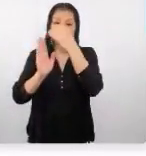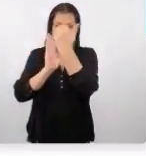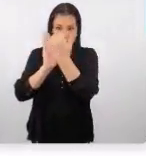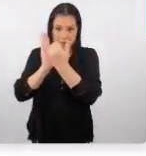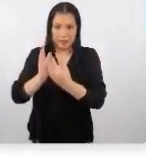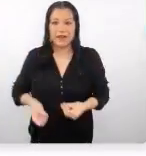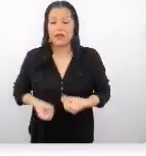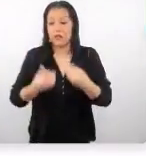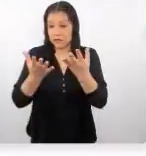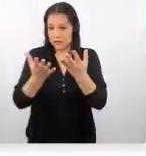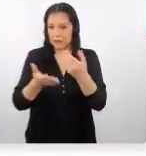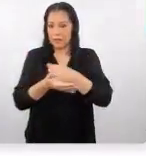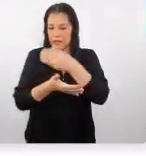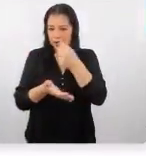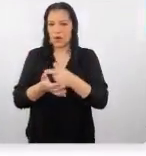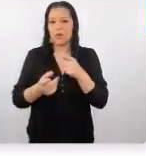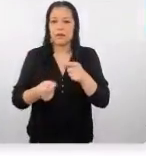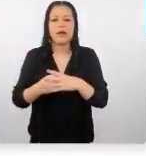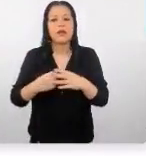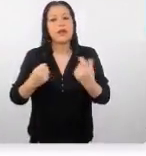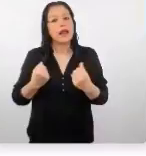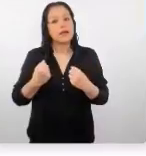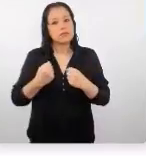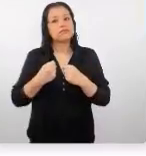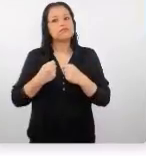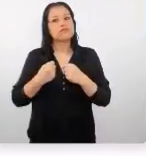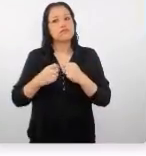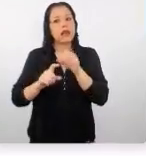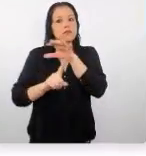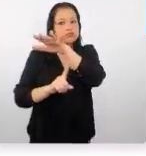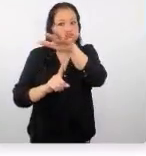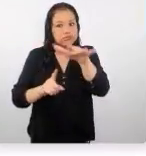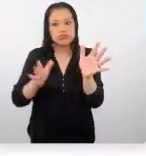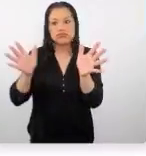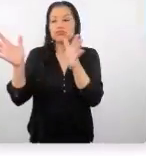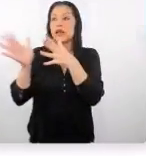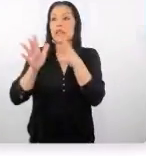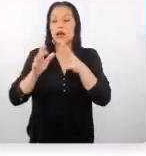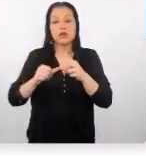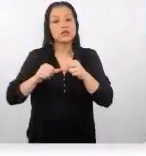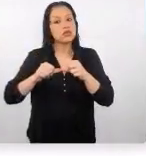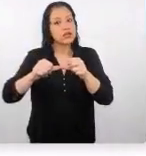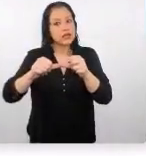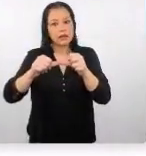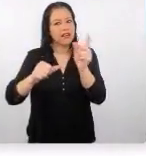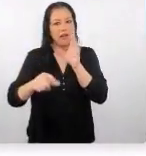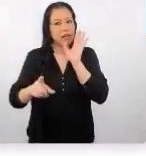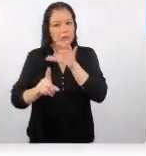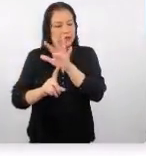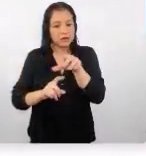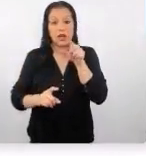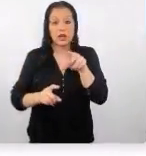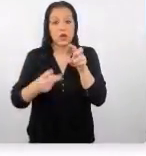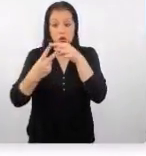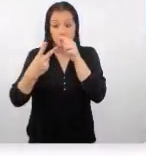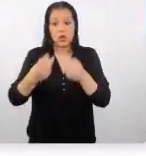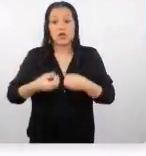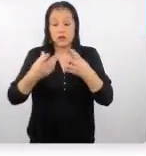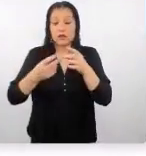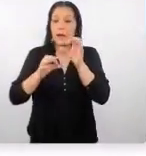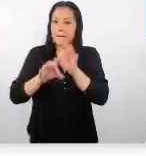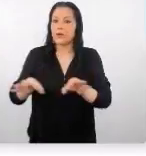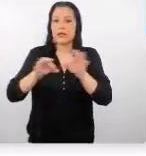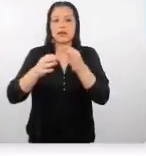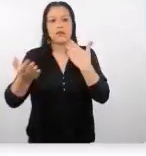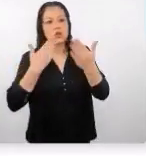elemento asociado a la sostenibilidad y al aire libre son puntos claves al momento de hablar con nuestro